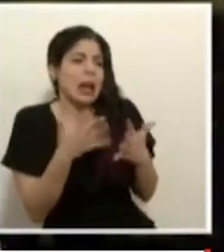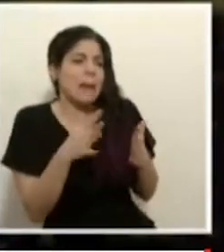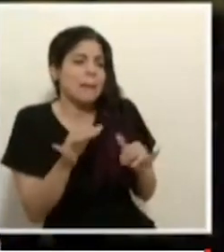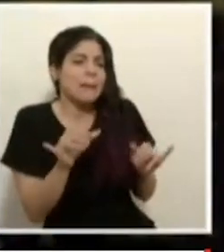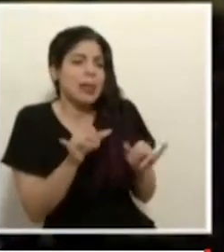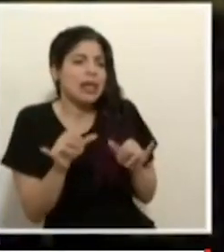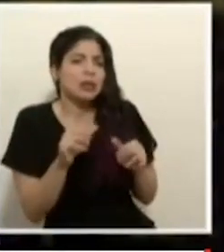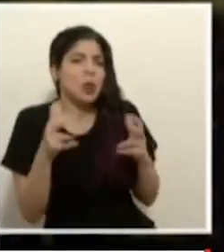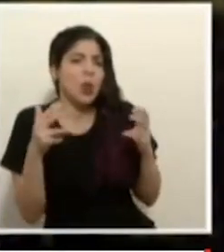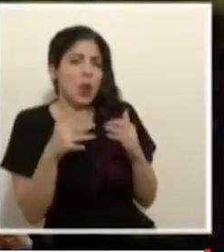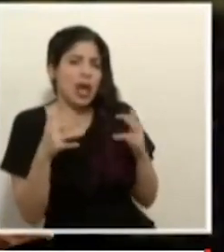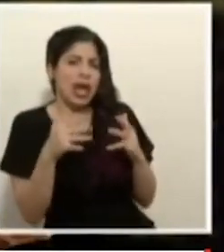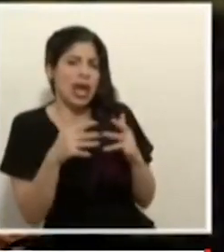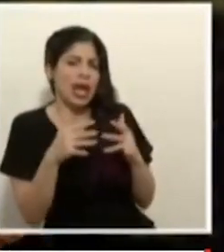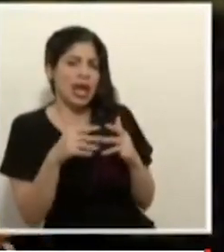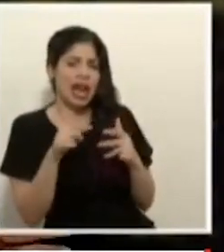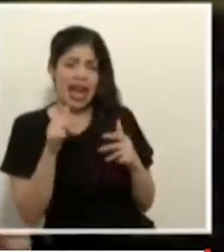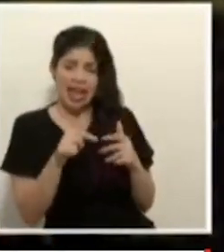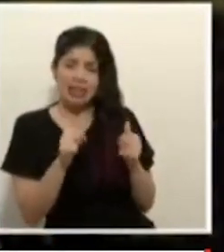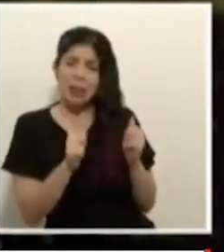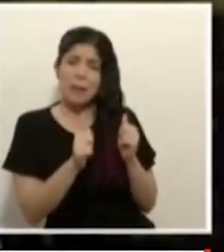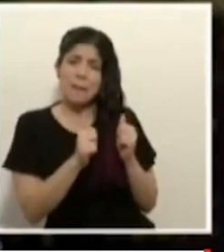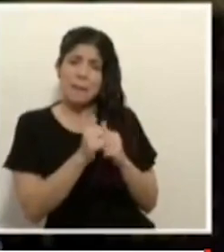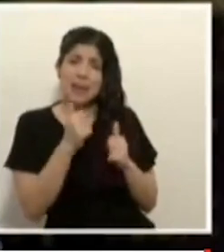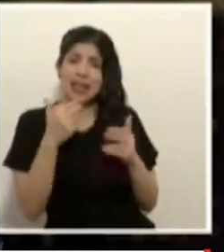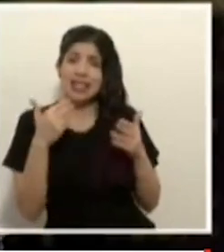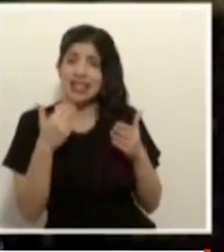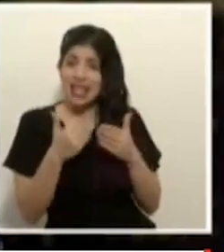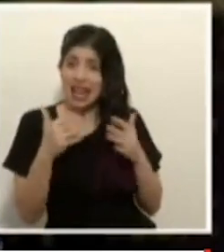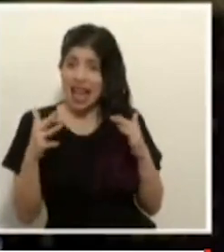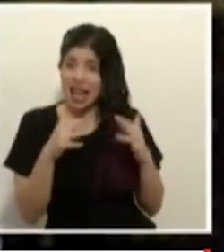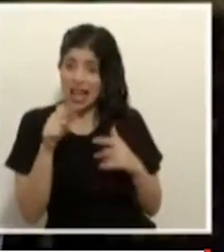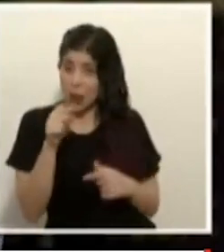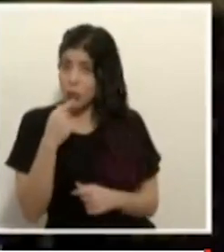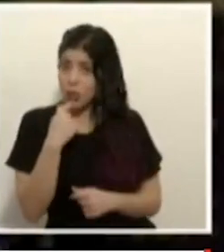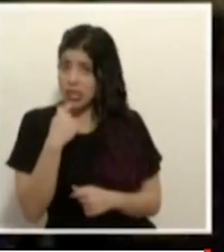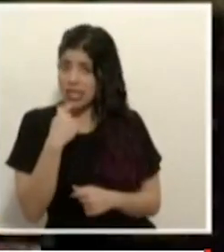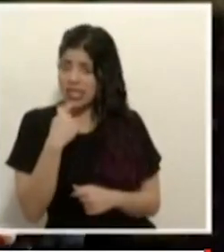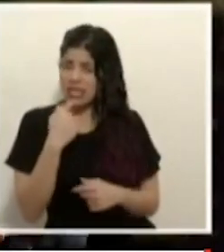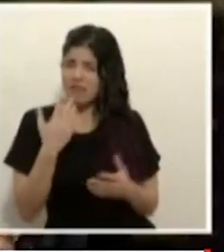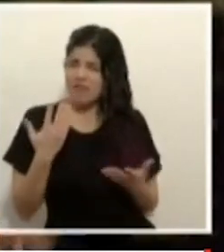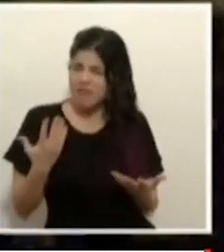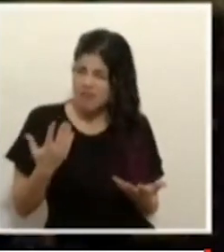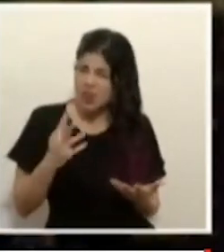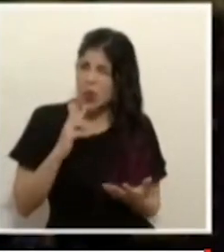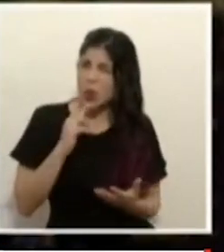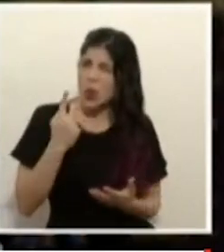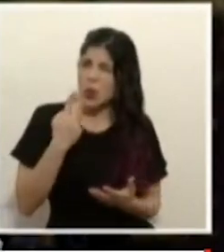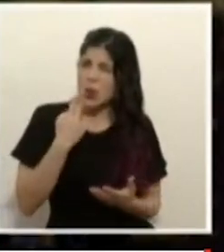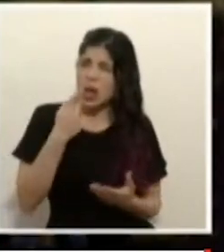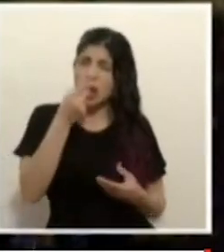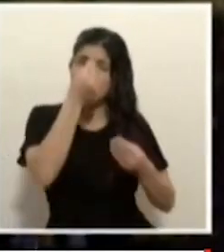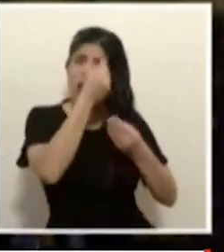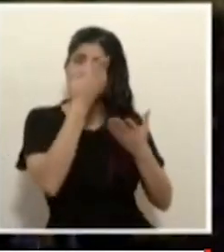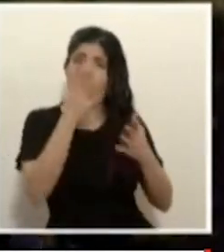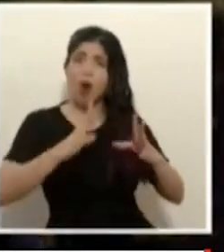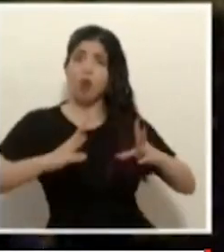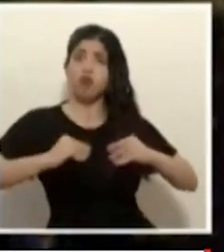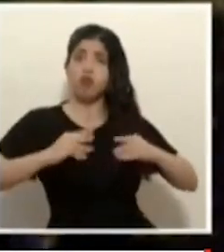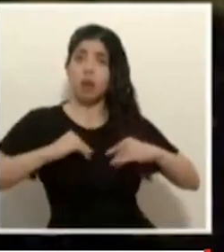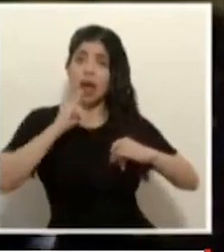no es lo más cercano a una guerra lo dice usted no es contradictorio que se anuncie que se van a aceptar vuelos